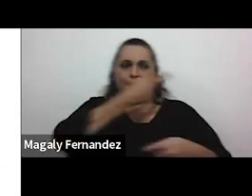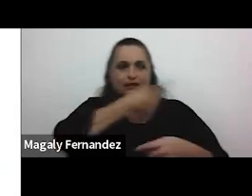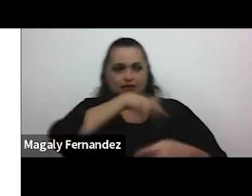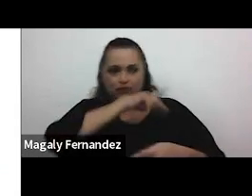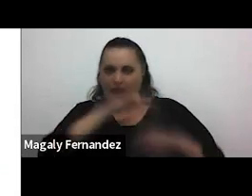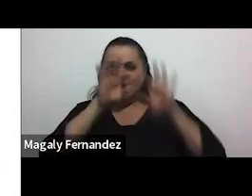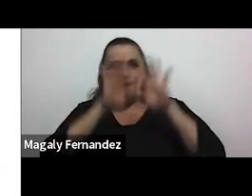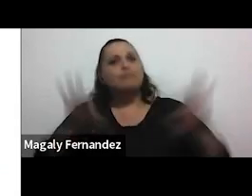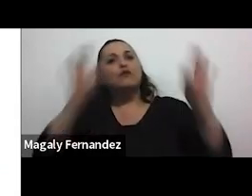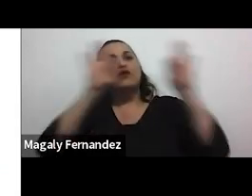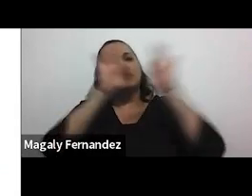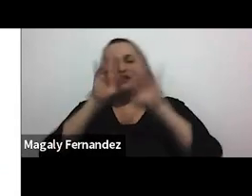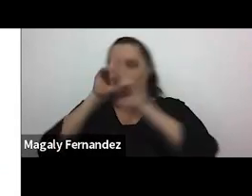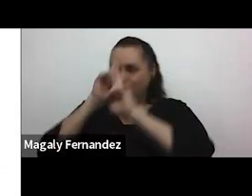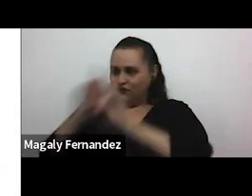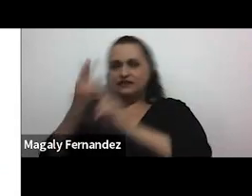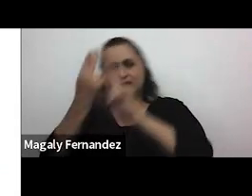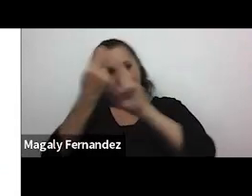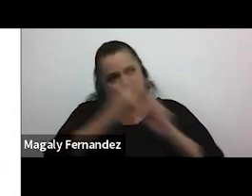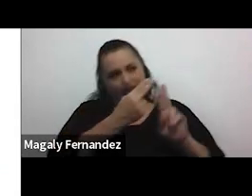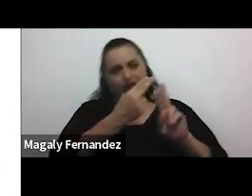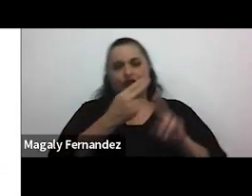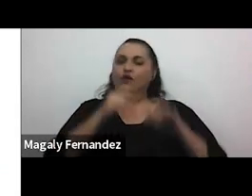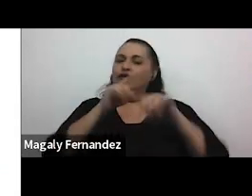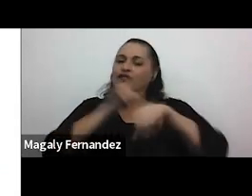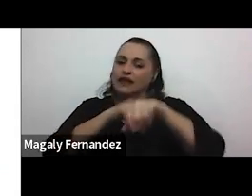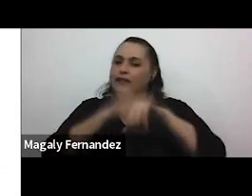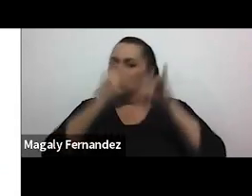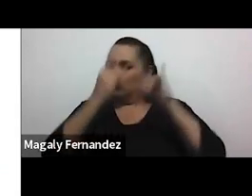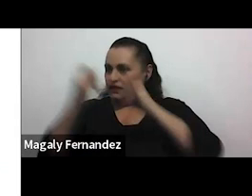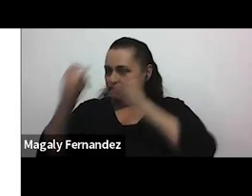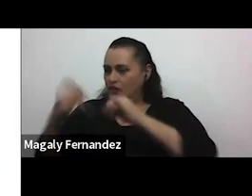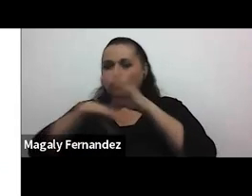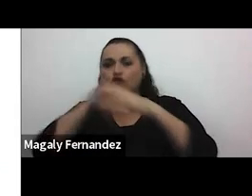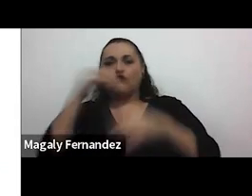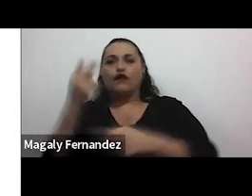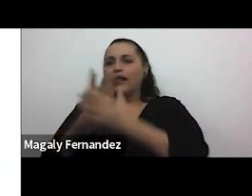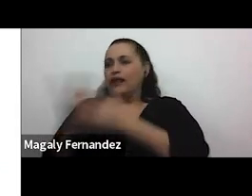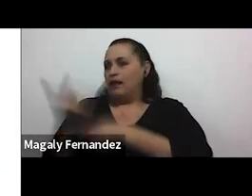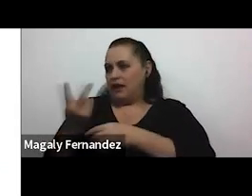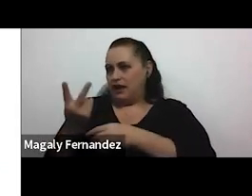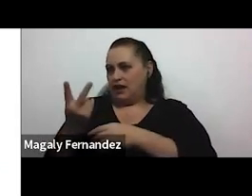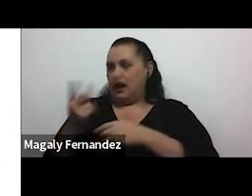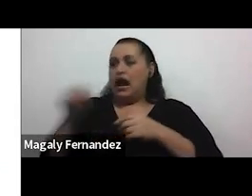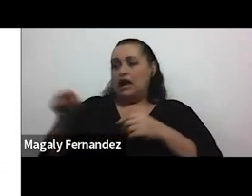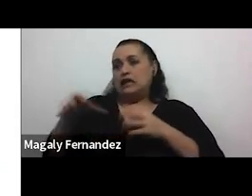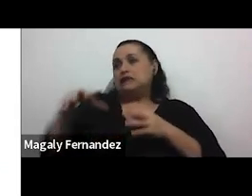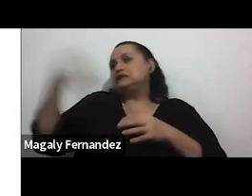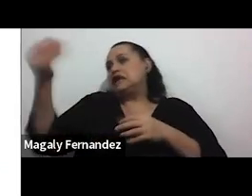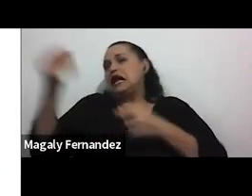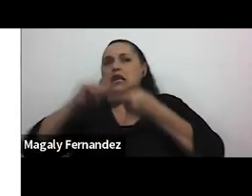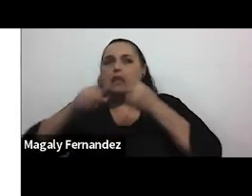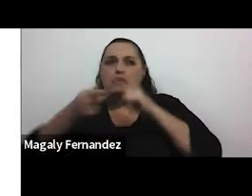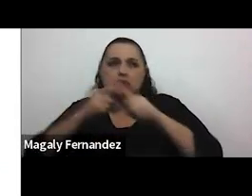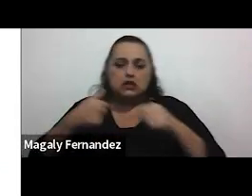se respeta la necesidad de tiempo individual y de actividades fuera de la pareja es decir esa pareja se nutre de amistades se